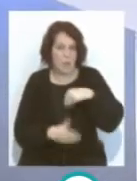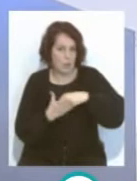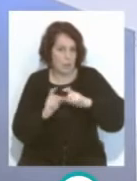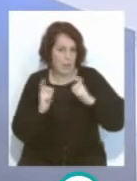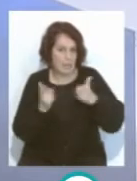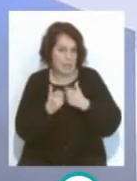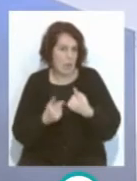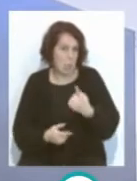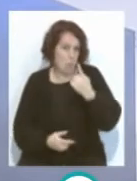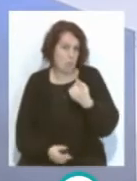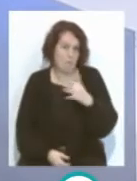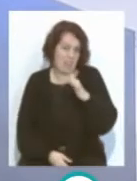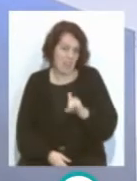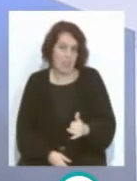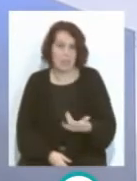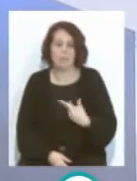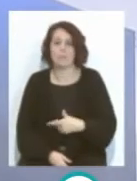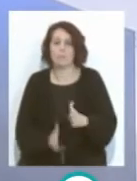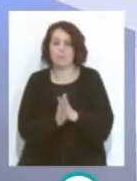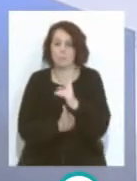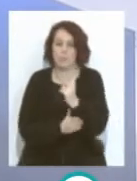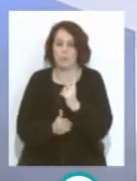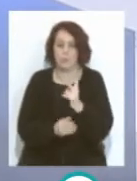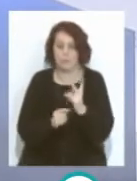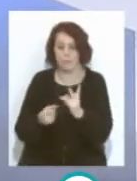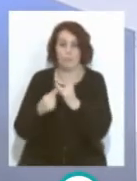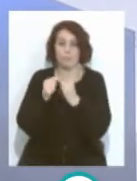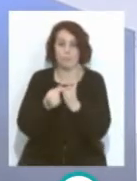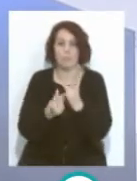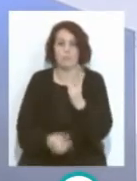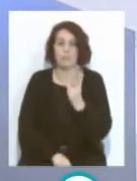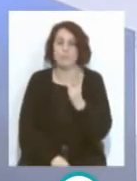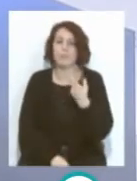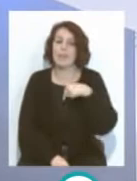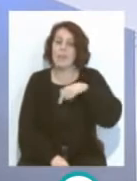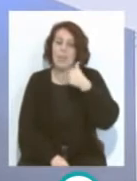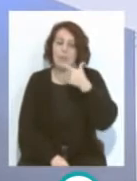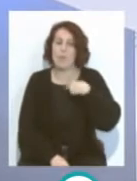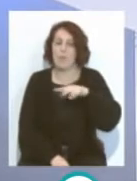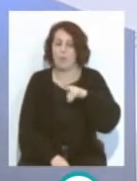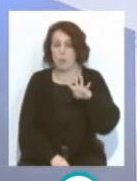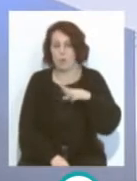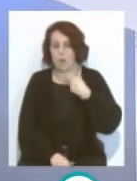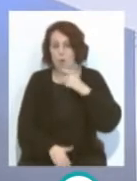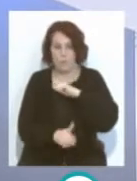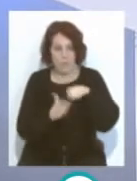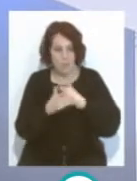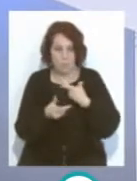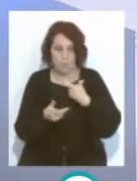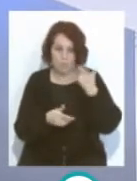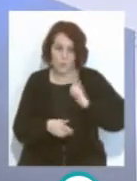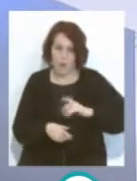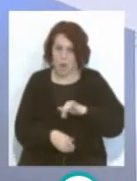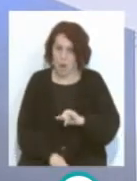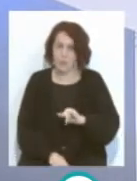bueno, hay una solución también, porque aquí estamos hablando, hay 24 fichas profesionales, en otras